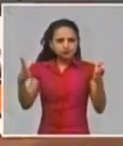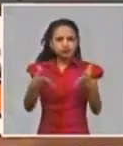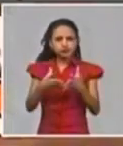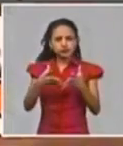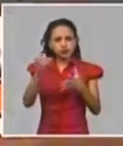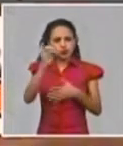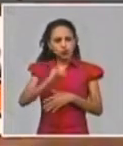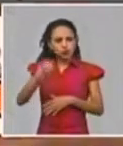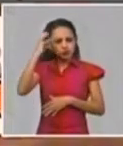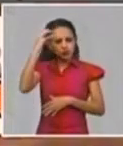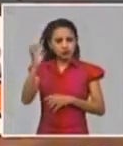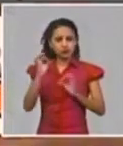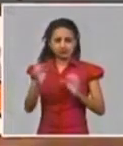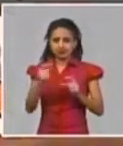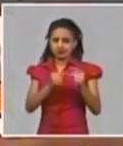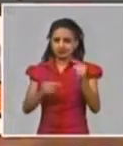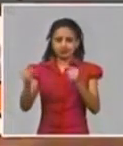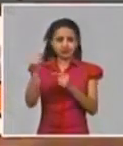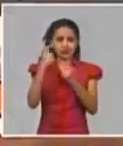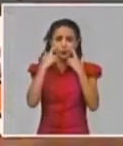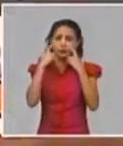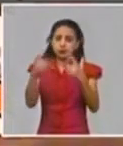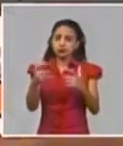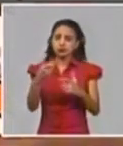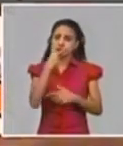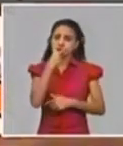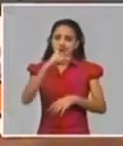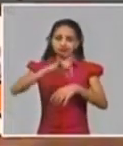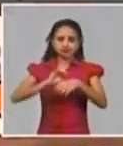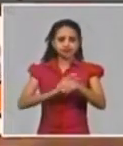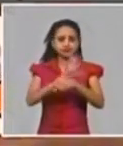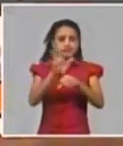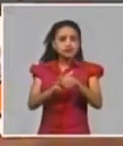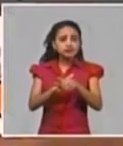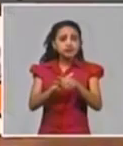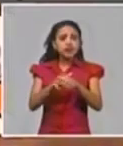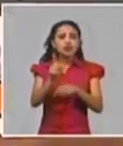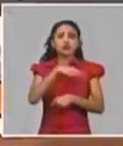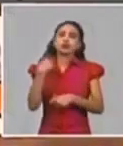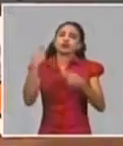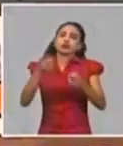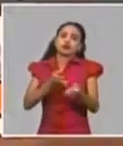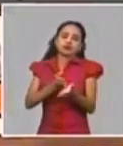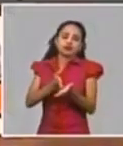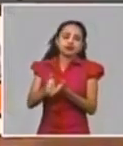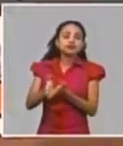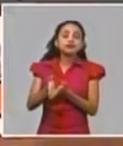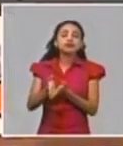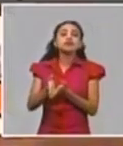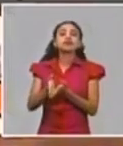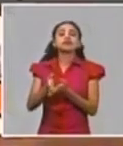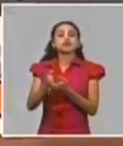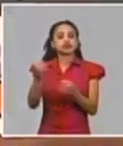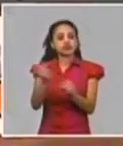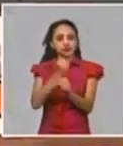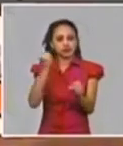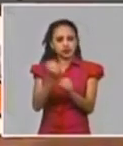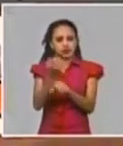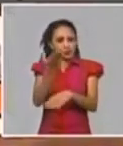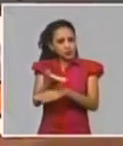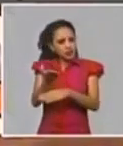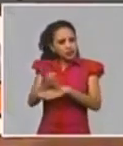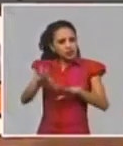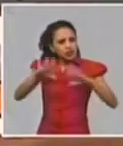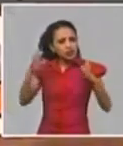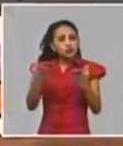ha sido esencial en la batalla que estamos desarrollando y que tenemos que seguir. Pedirle a todos que